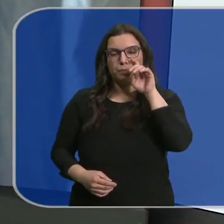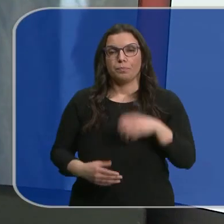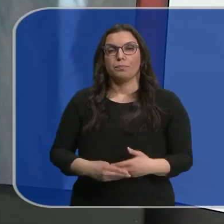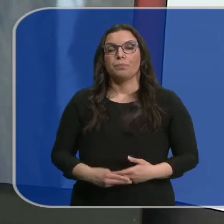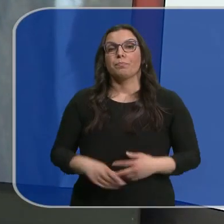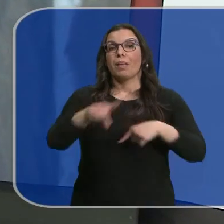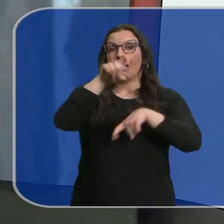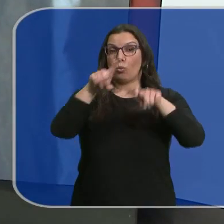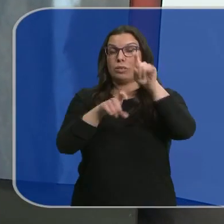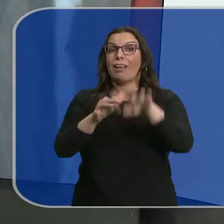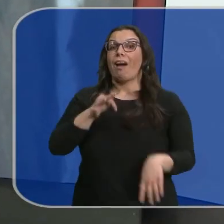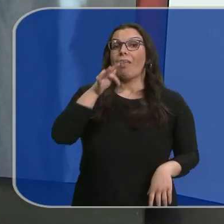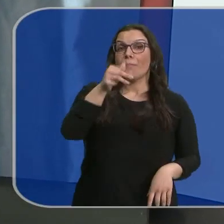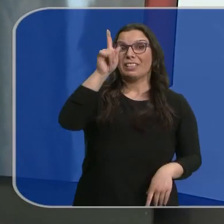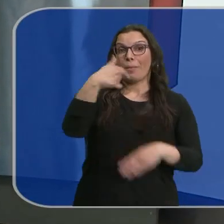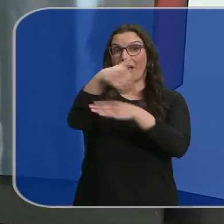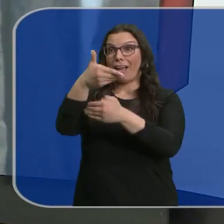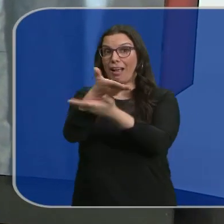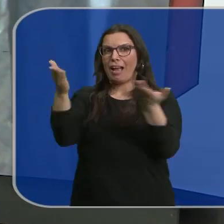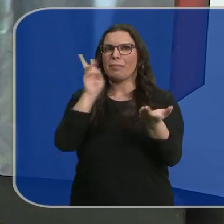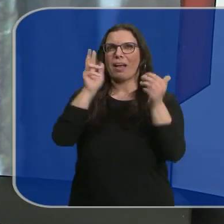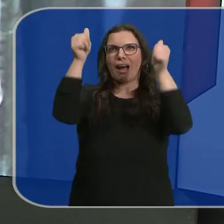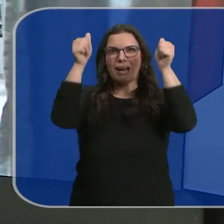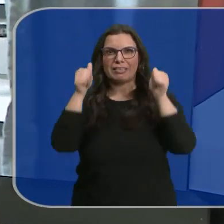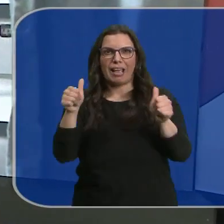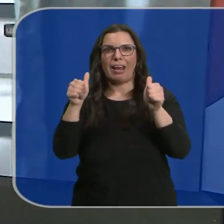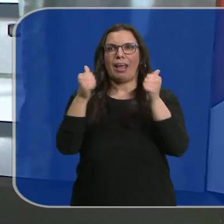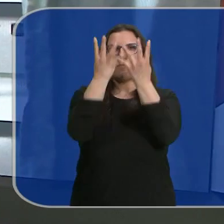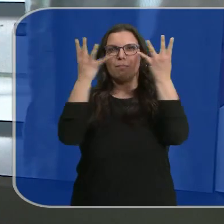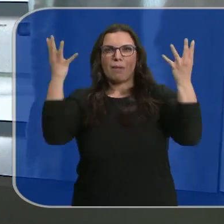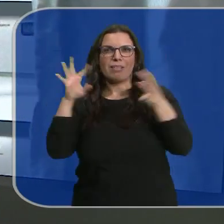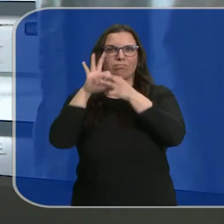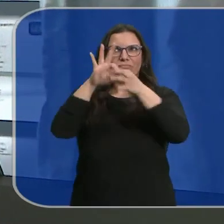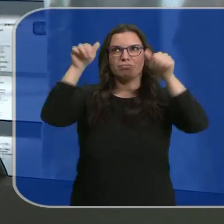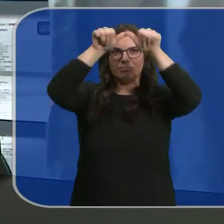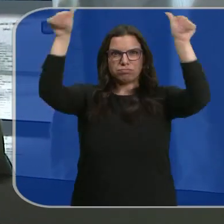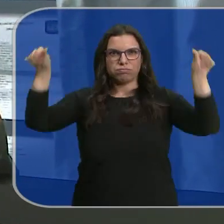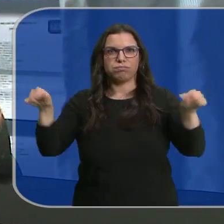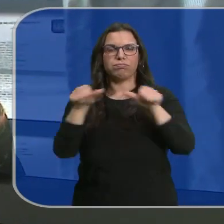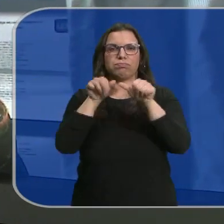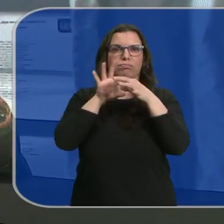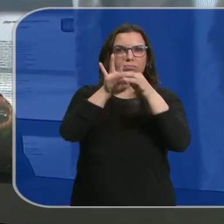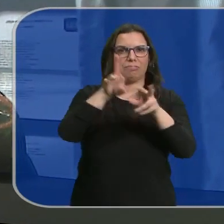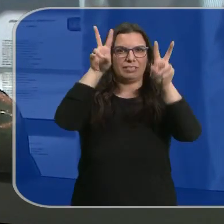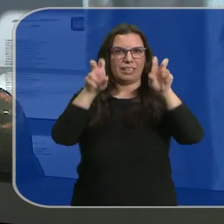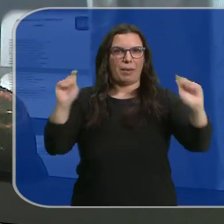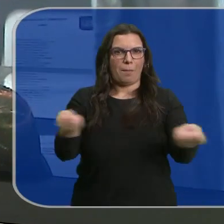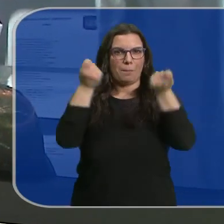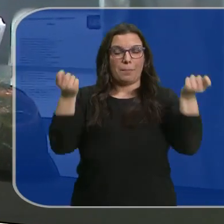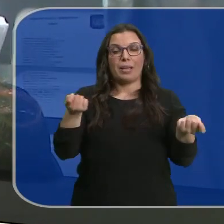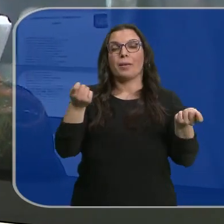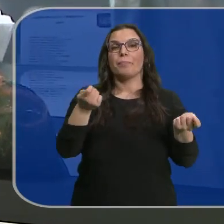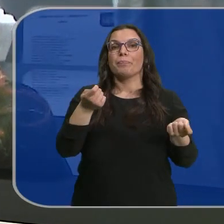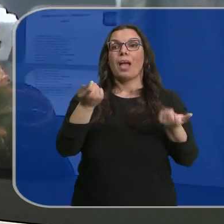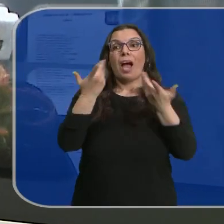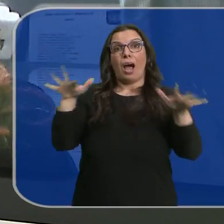Además de las encuestas, en las calles ya se empiezan a ver los primeros carteles y vallas de los futuros candidatos. En plena era digital, estos medios siguen